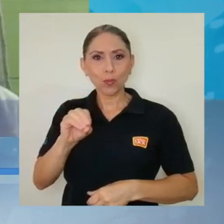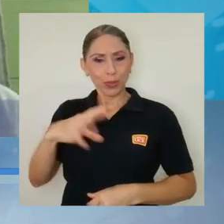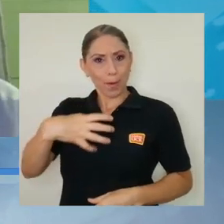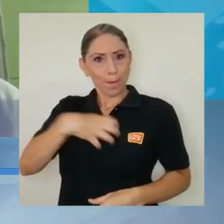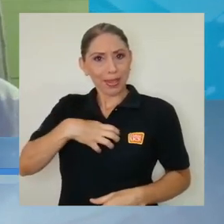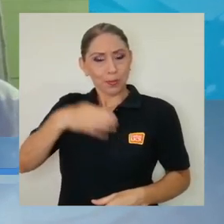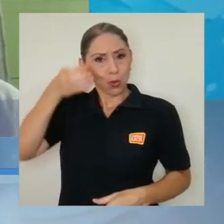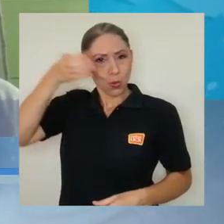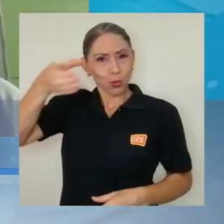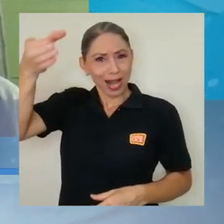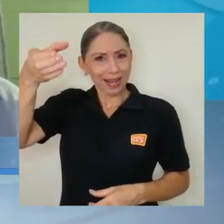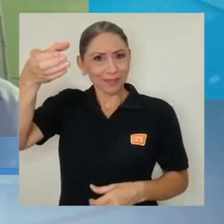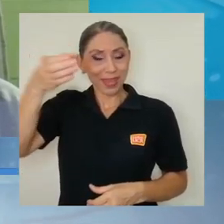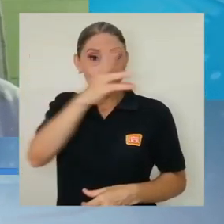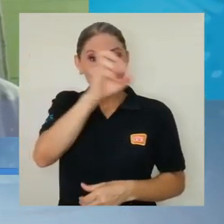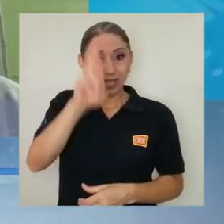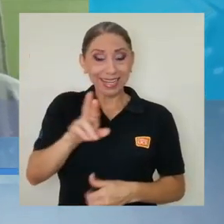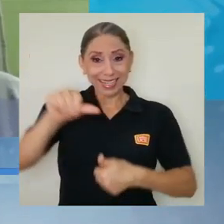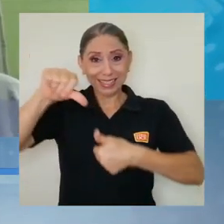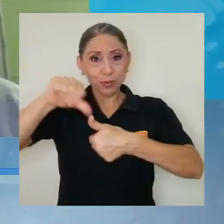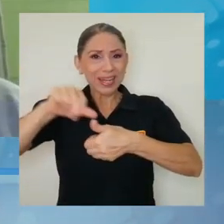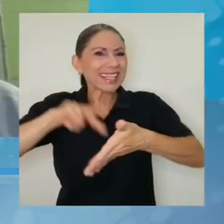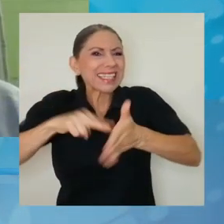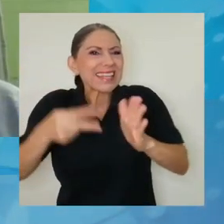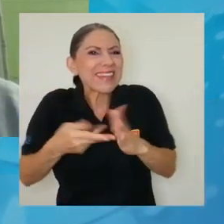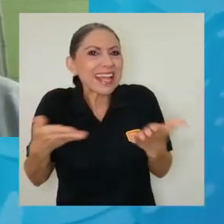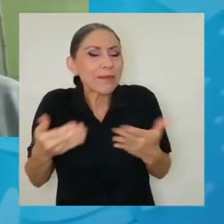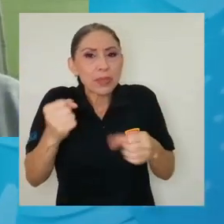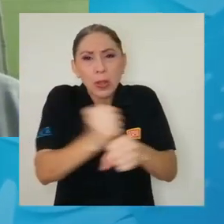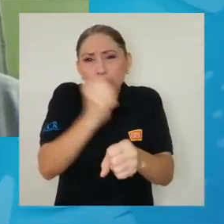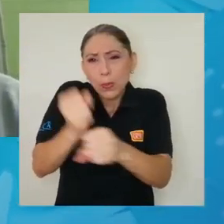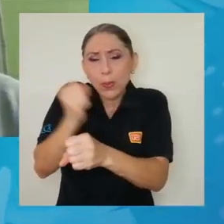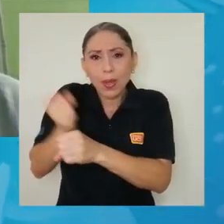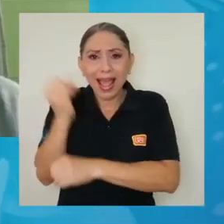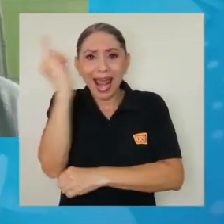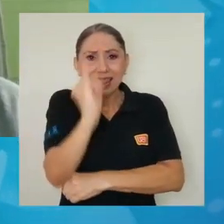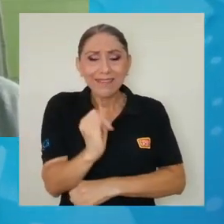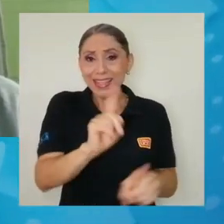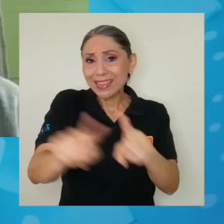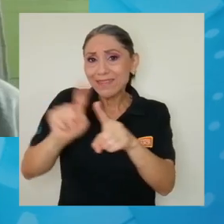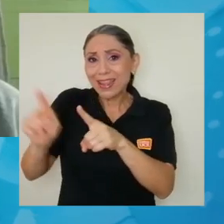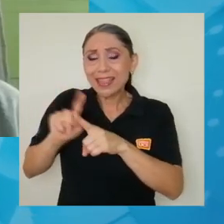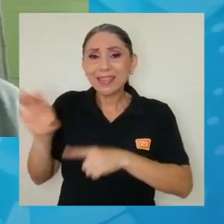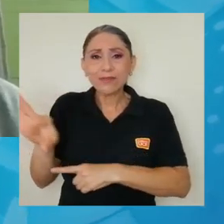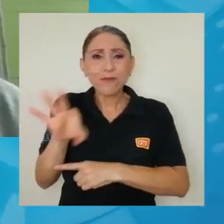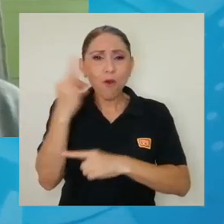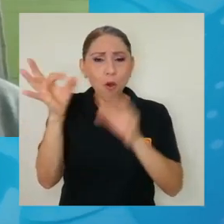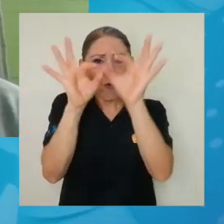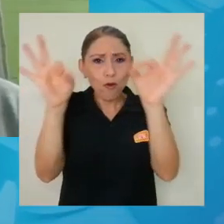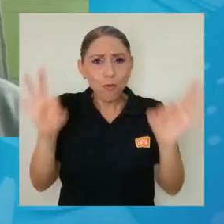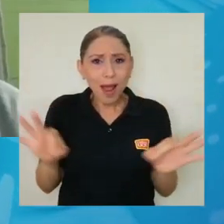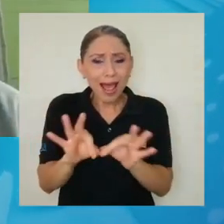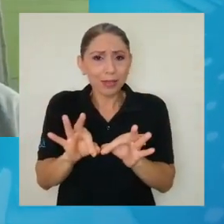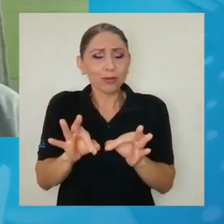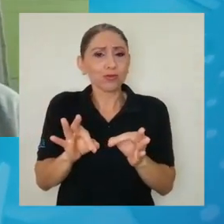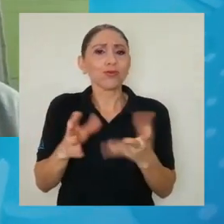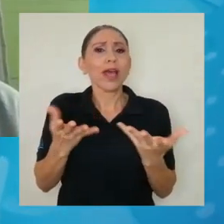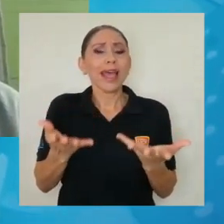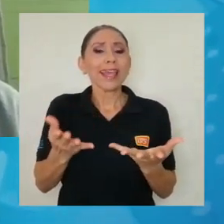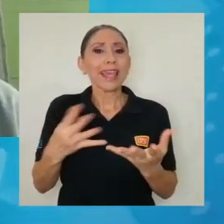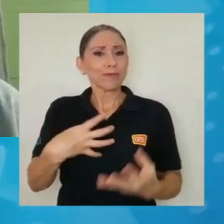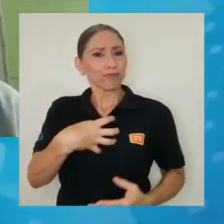con la participación de entidades de toda la región. Este espacio busca ser un entorno accesible para difundir colecciones